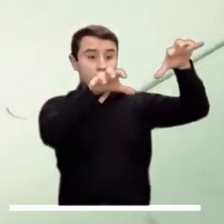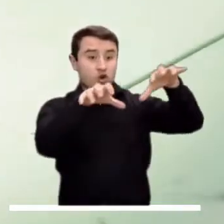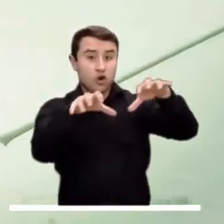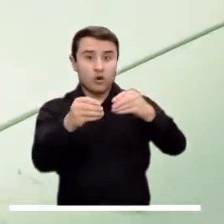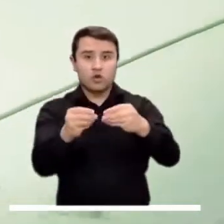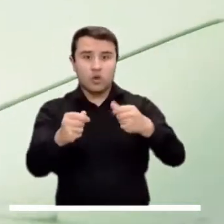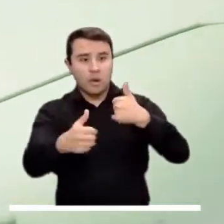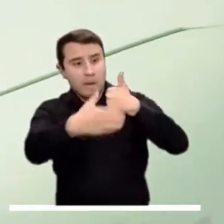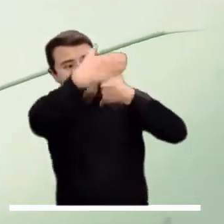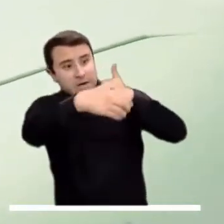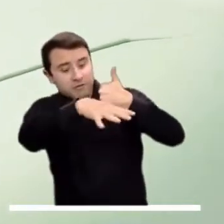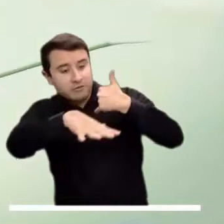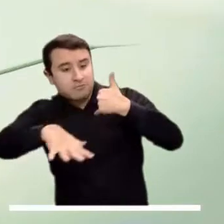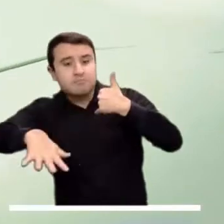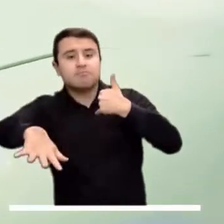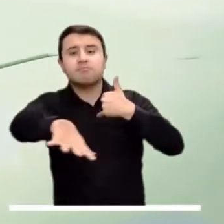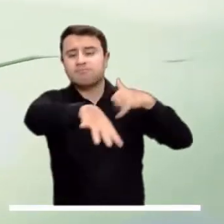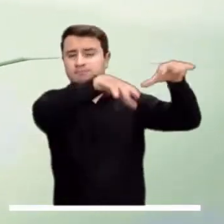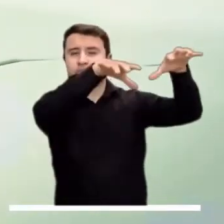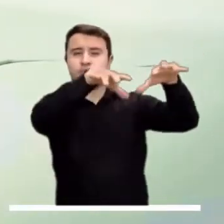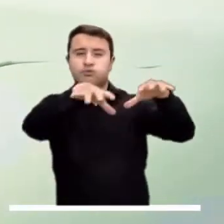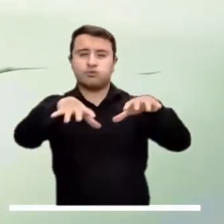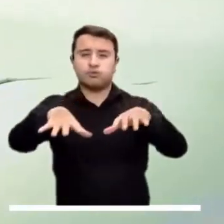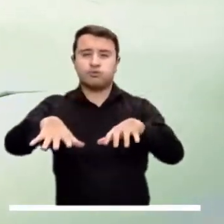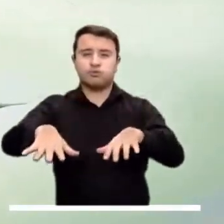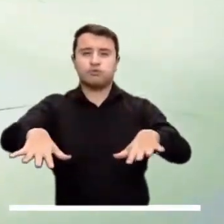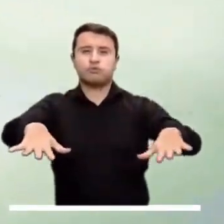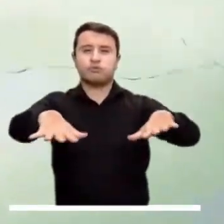lluvias de menor intensidad en el resto de la región.